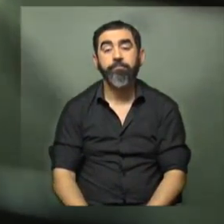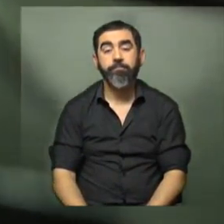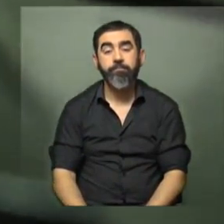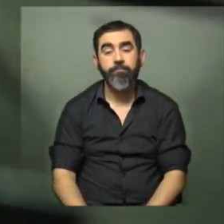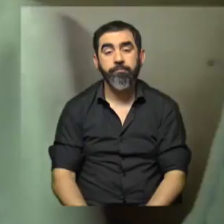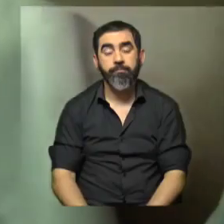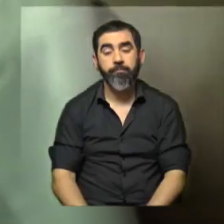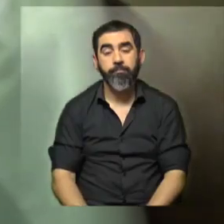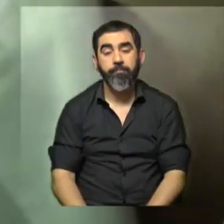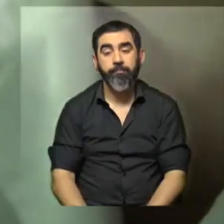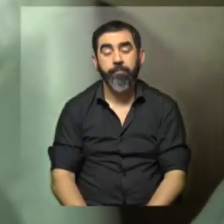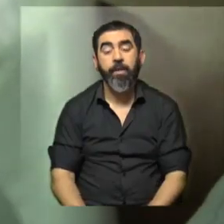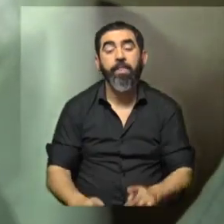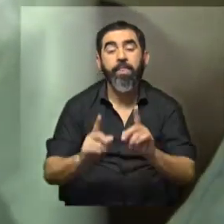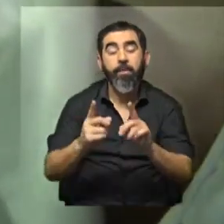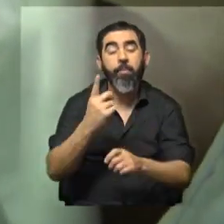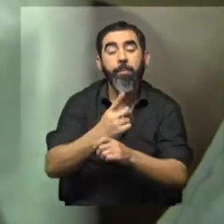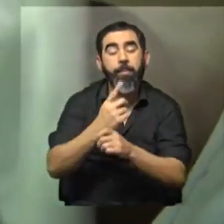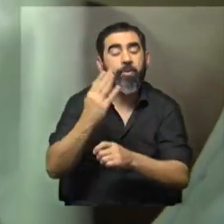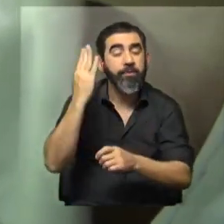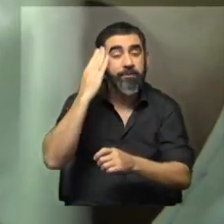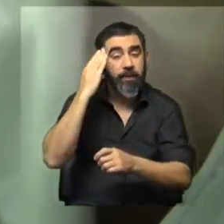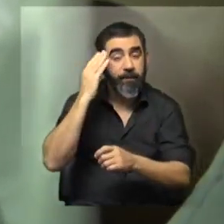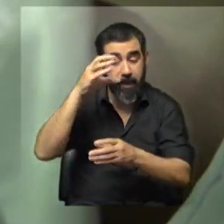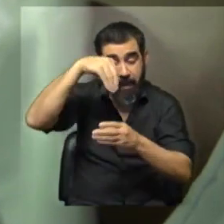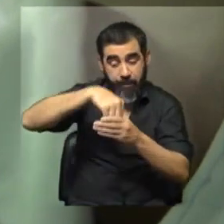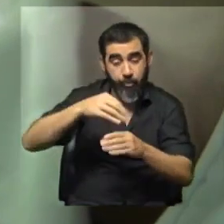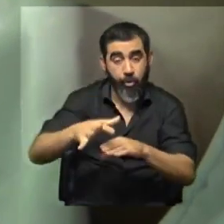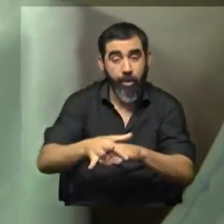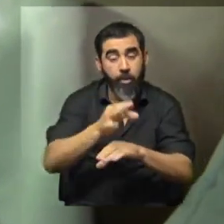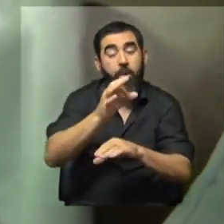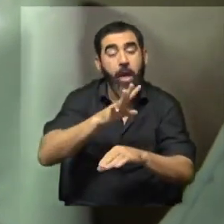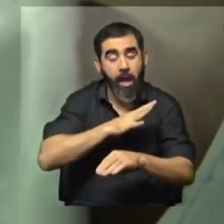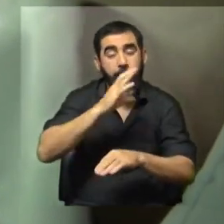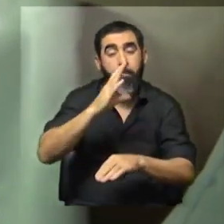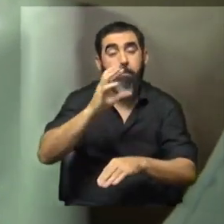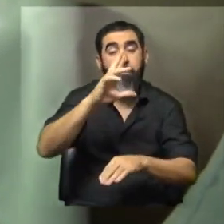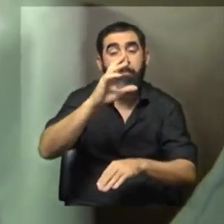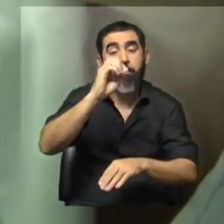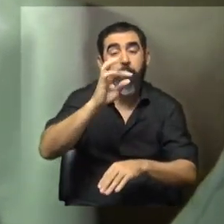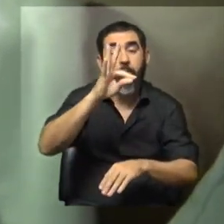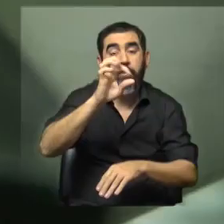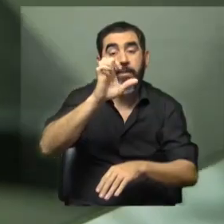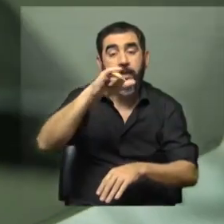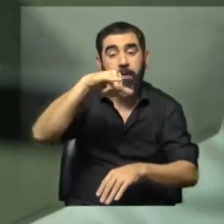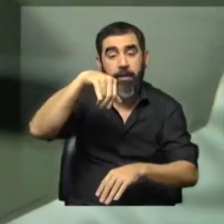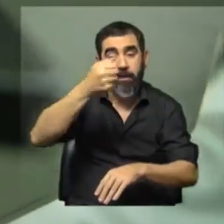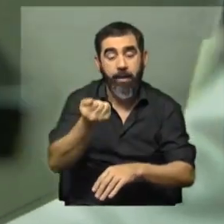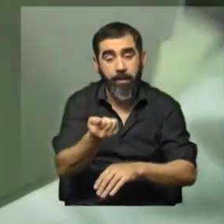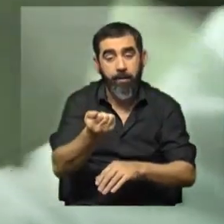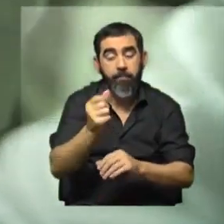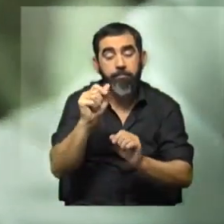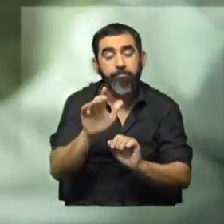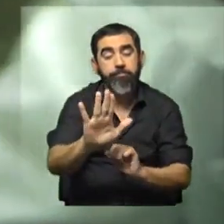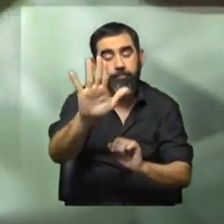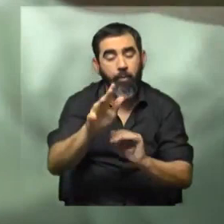Lo que tenemos que saber primero es que adentro de las células hay proteínas que cumplen funciones específicas. Y para cumplir